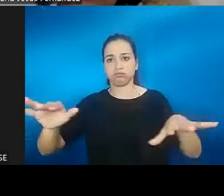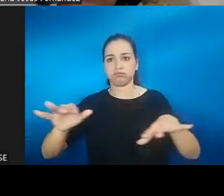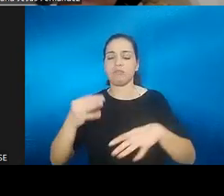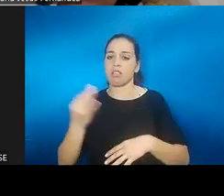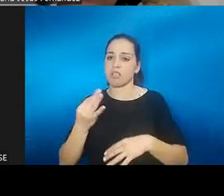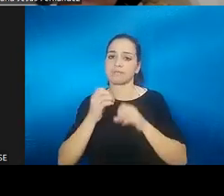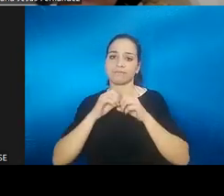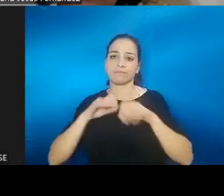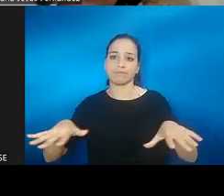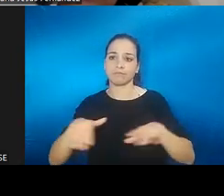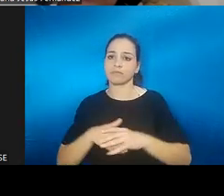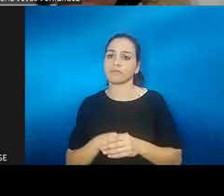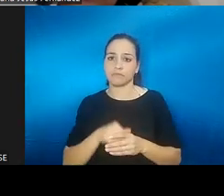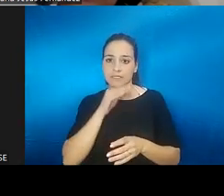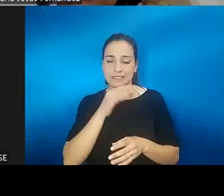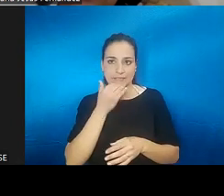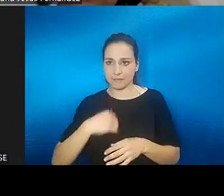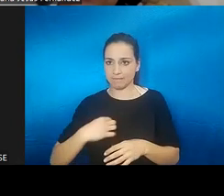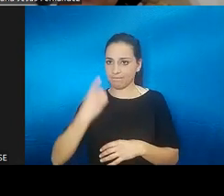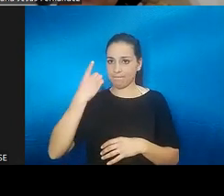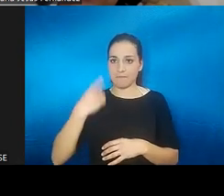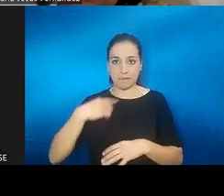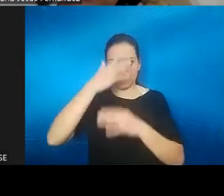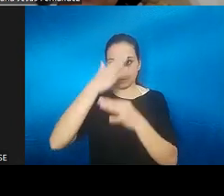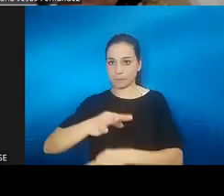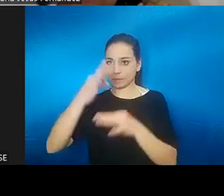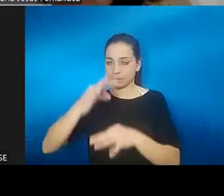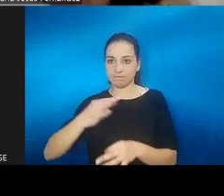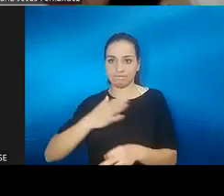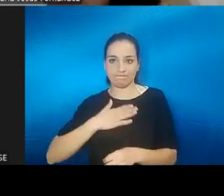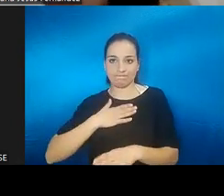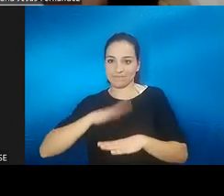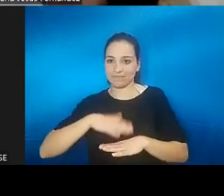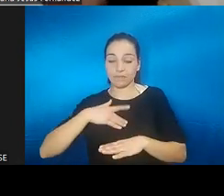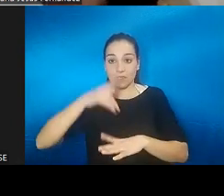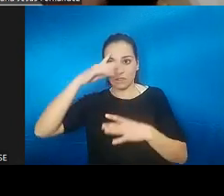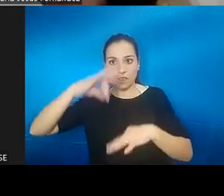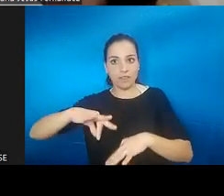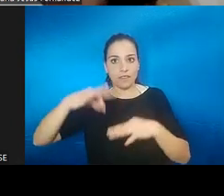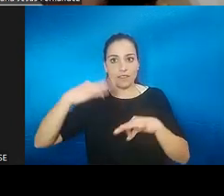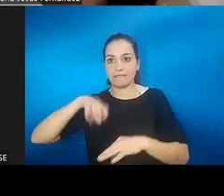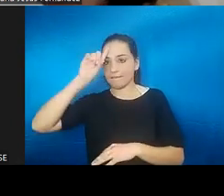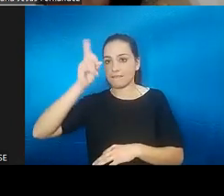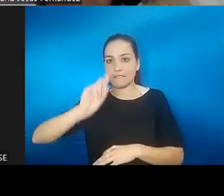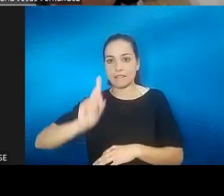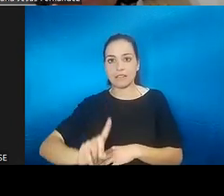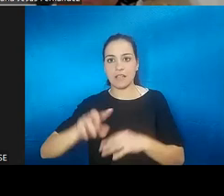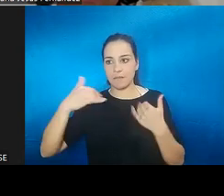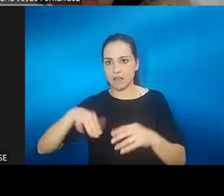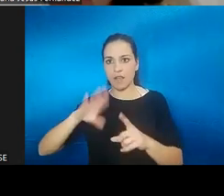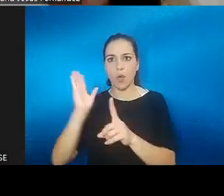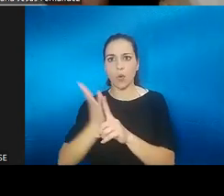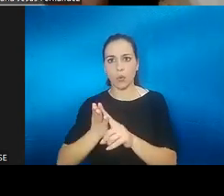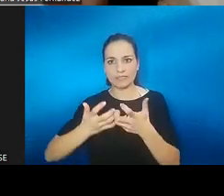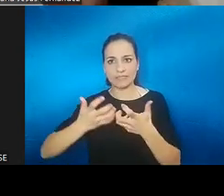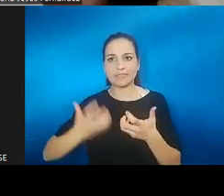vamos, mea culpa soy la primera que no no era consciente de cuál era la afectación y hasta qué